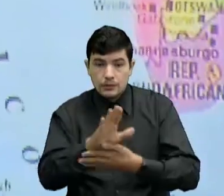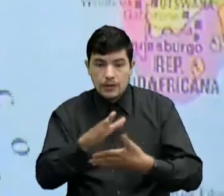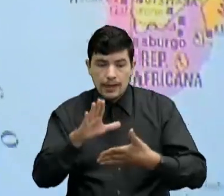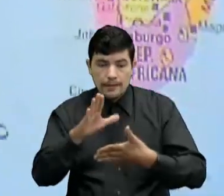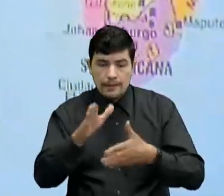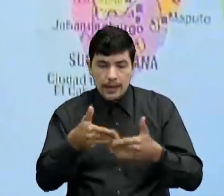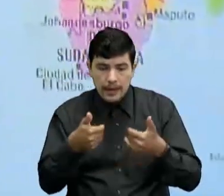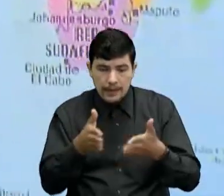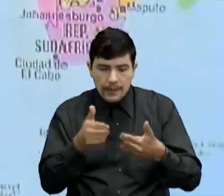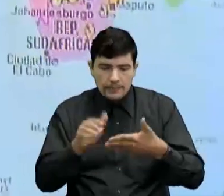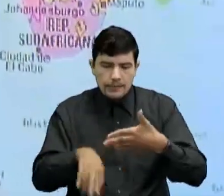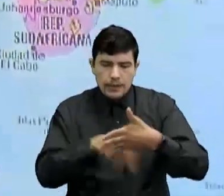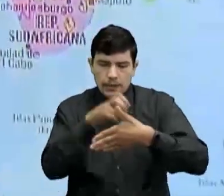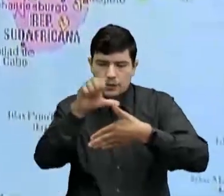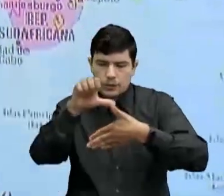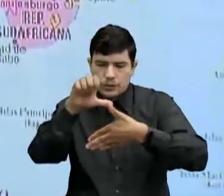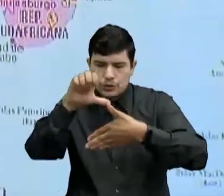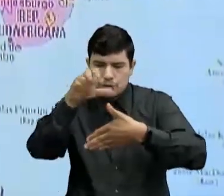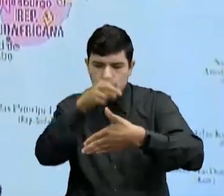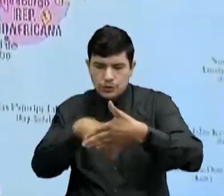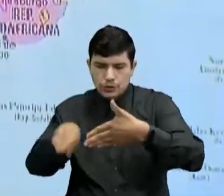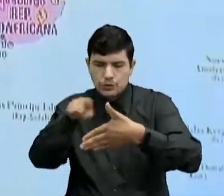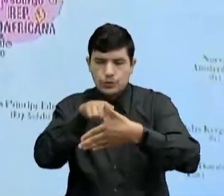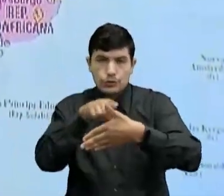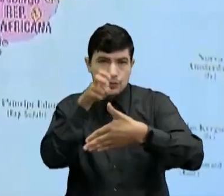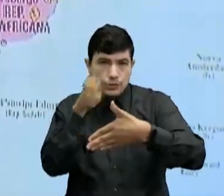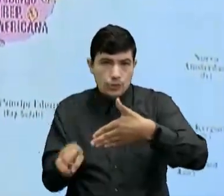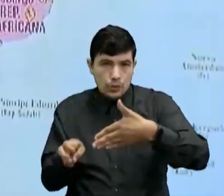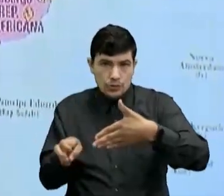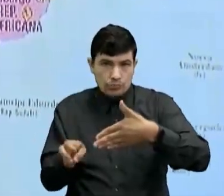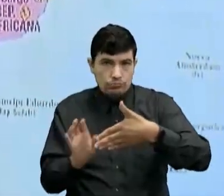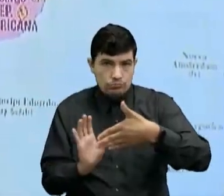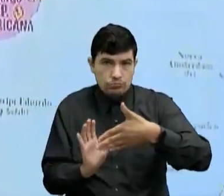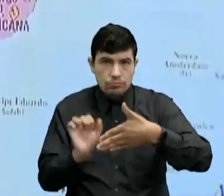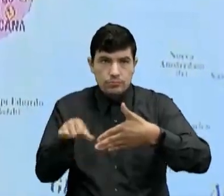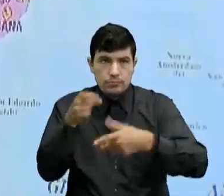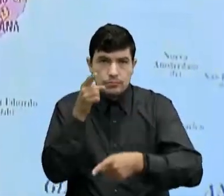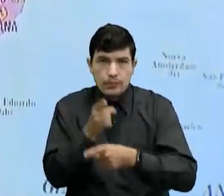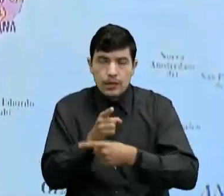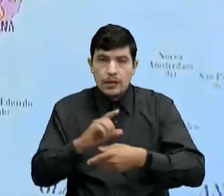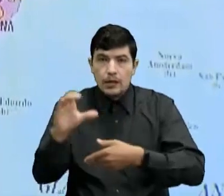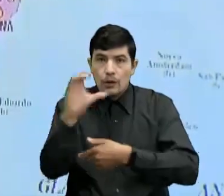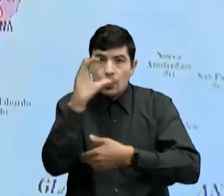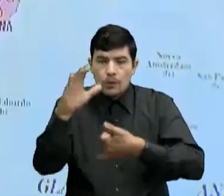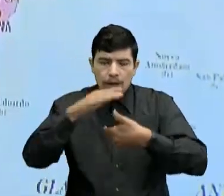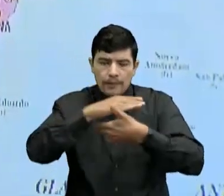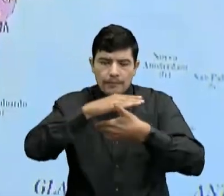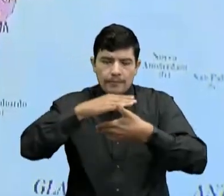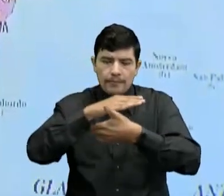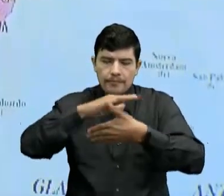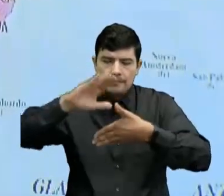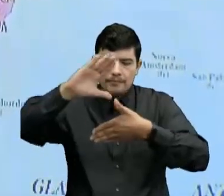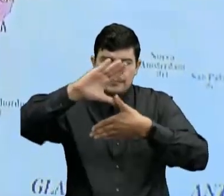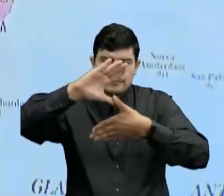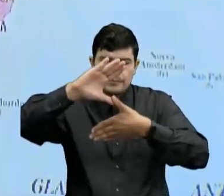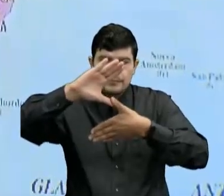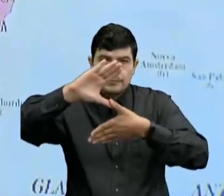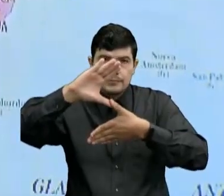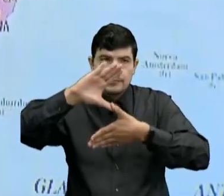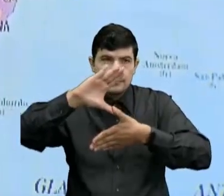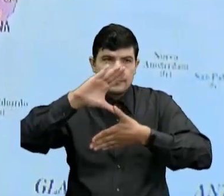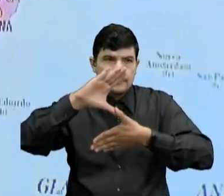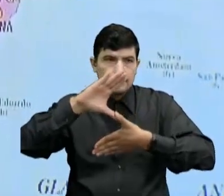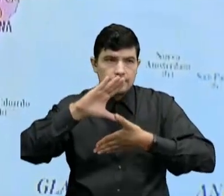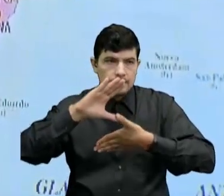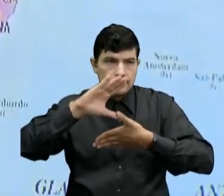Y Suramérica Que es desde Colombia Hasta la Patagonia Argentina Ok Y Colombia queda en la cinturita Ay en la Patagonia Echando